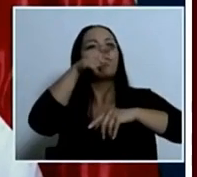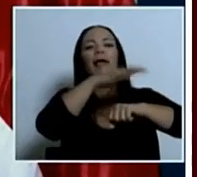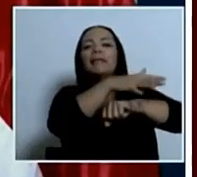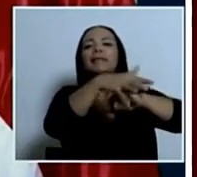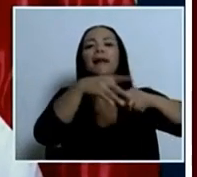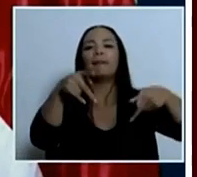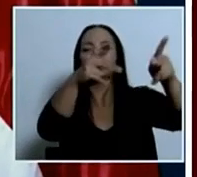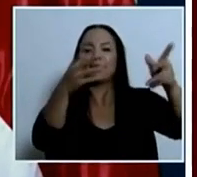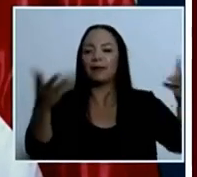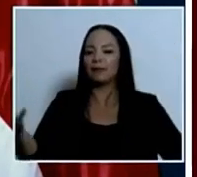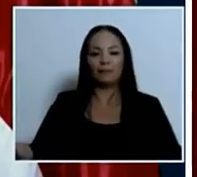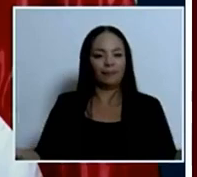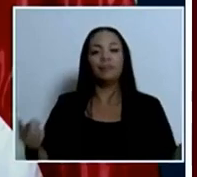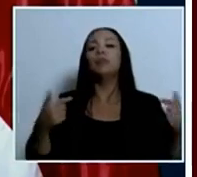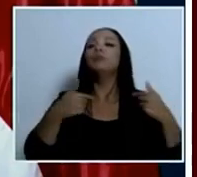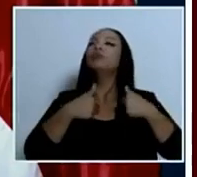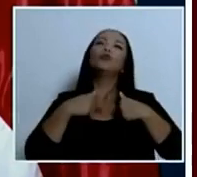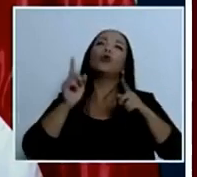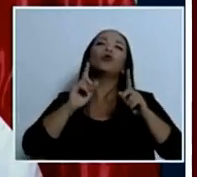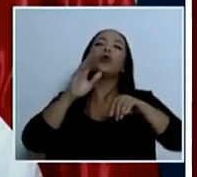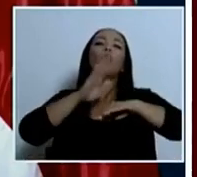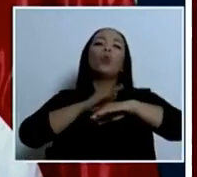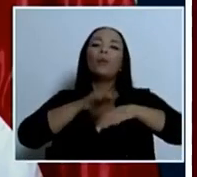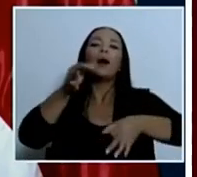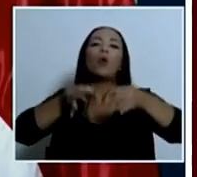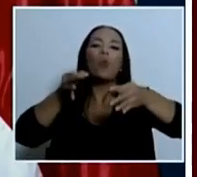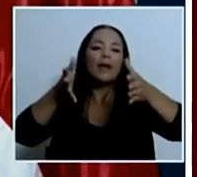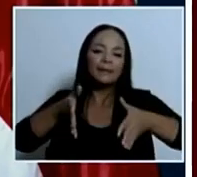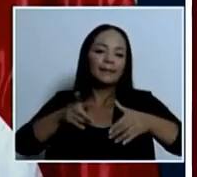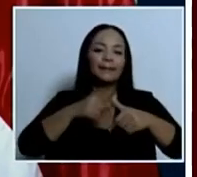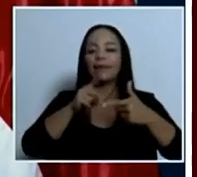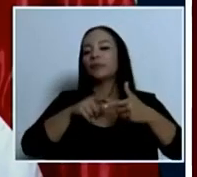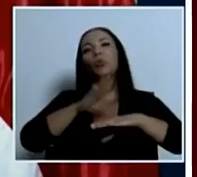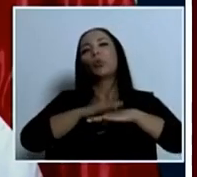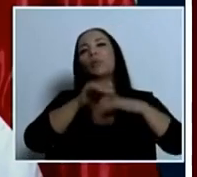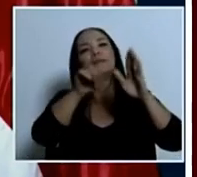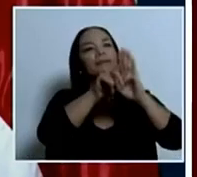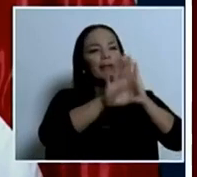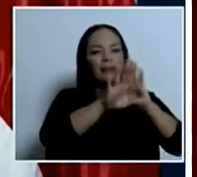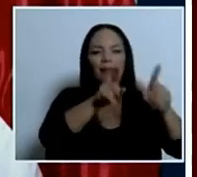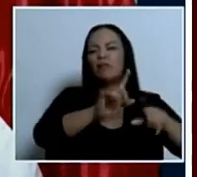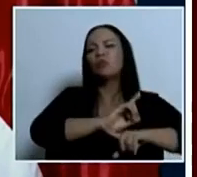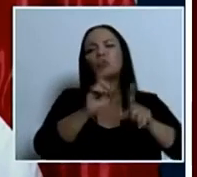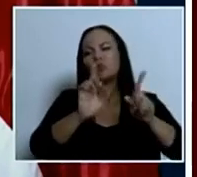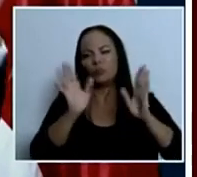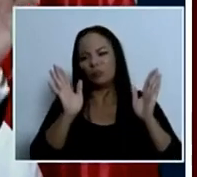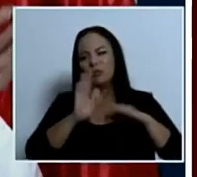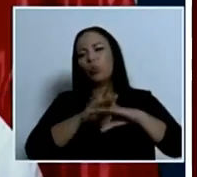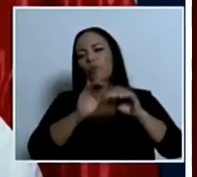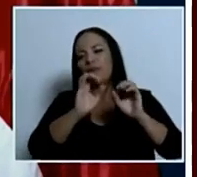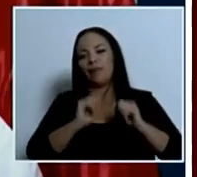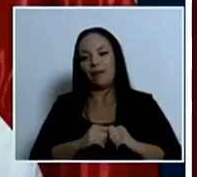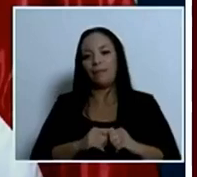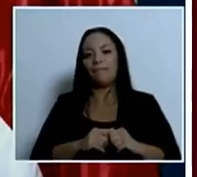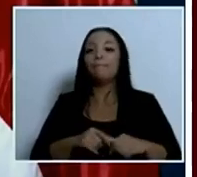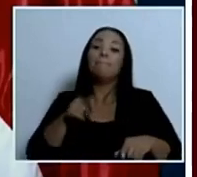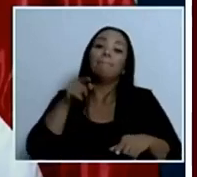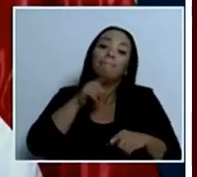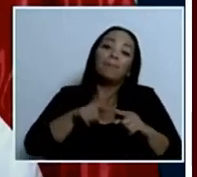echarle la culpa a los jueces no quiero echarle la culpa a la asamblea legislativa no quiero echarle la culpa a nadie esto es un ecosistema